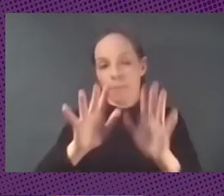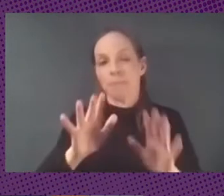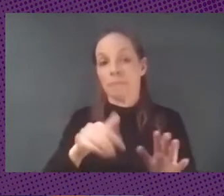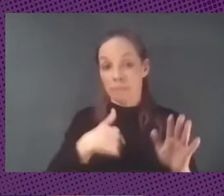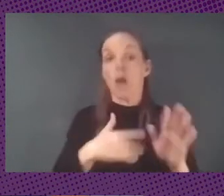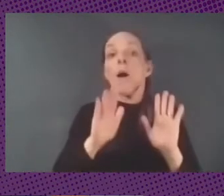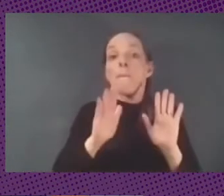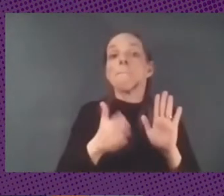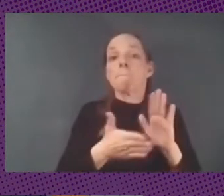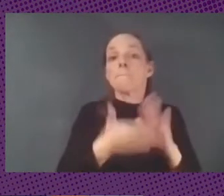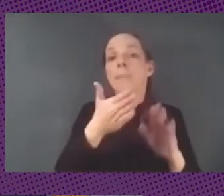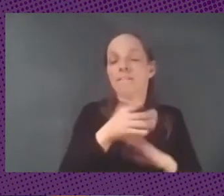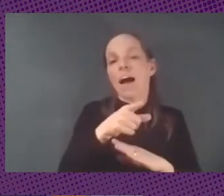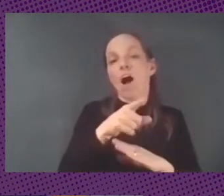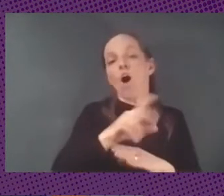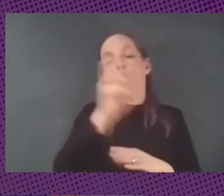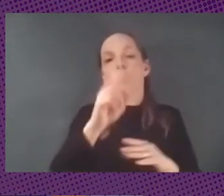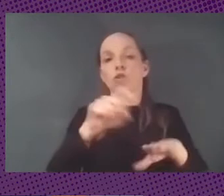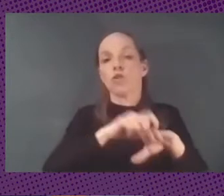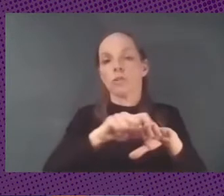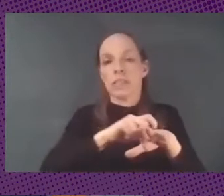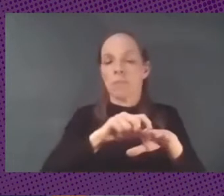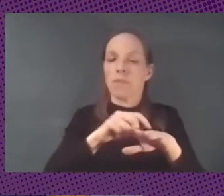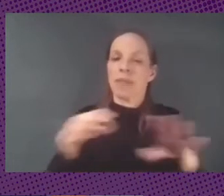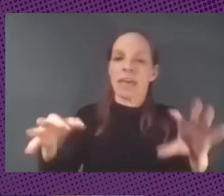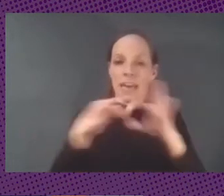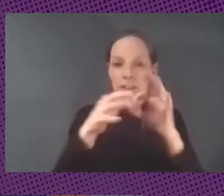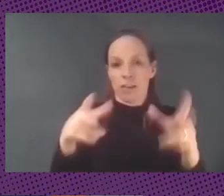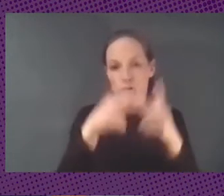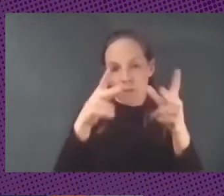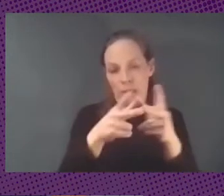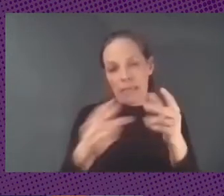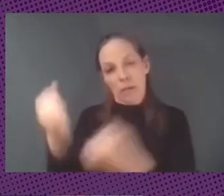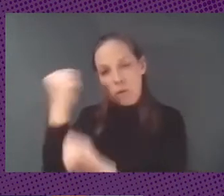a otro tipo de relaciones sociales y económicas